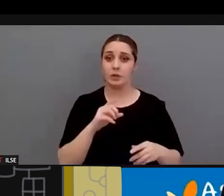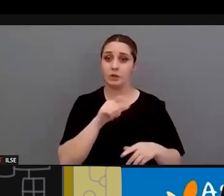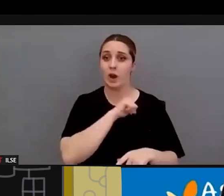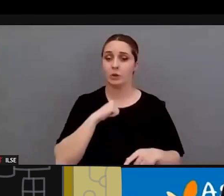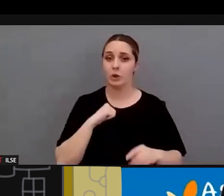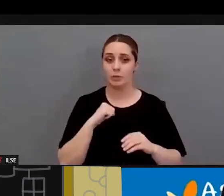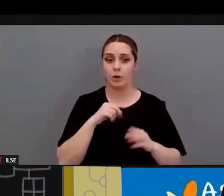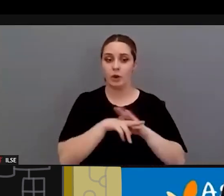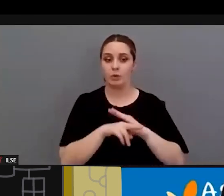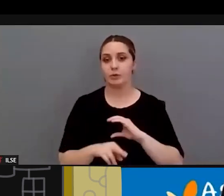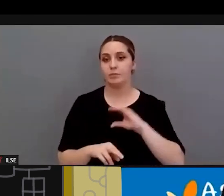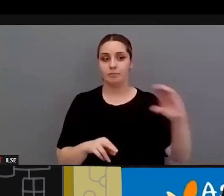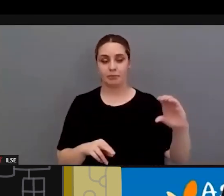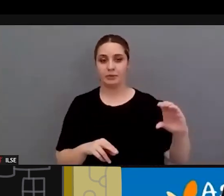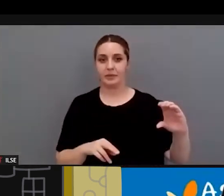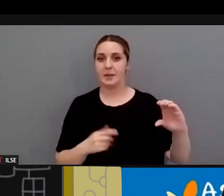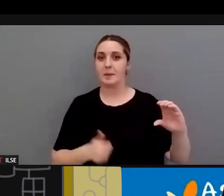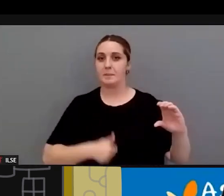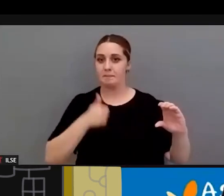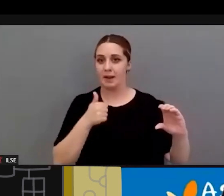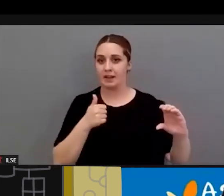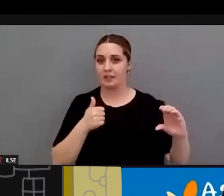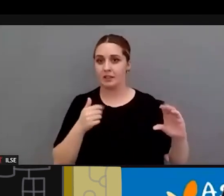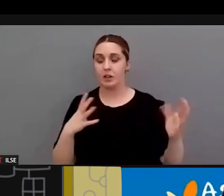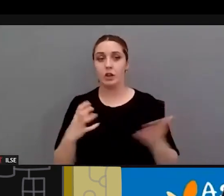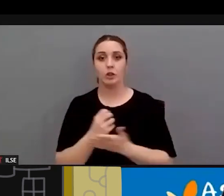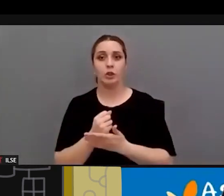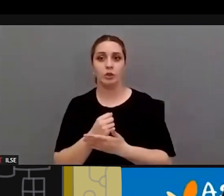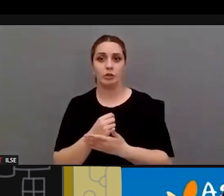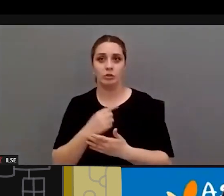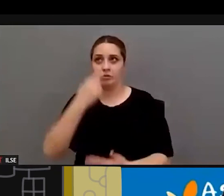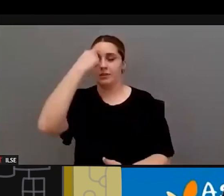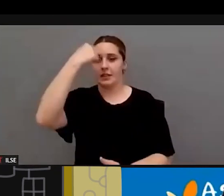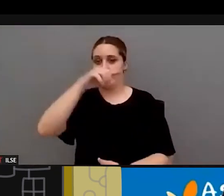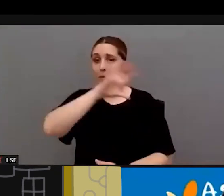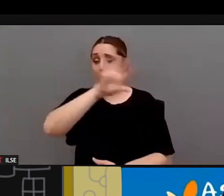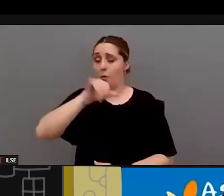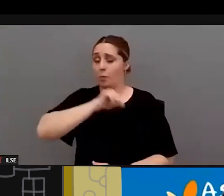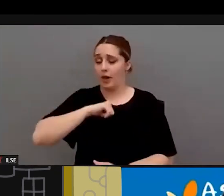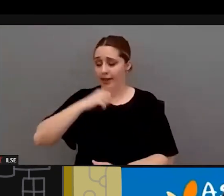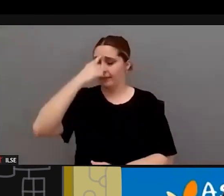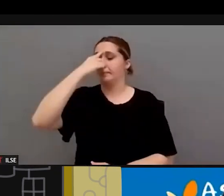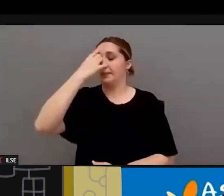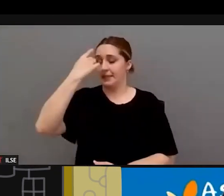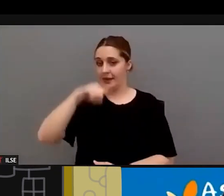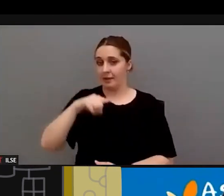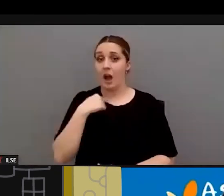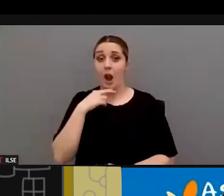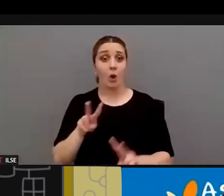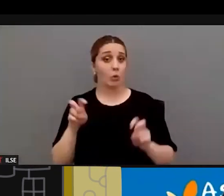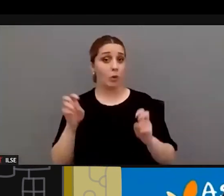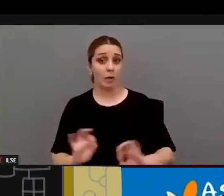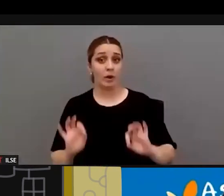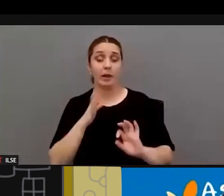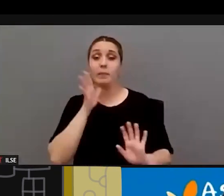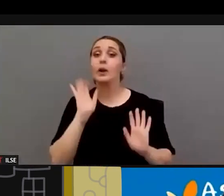recursos a estas políticas que en otras tenemos todos en mente comunidades y comunidades ¿verdad? por lo tanto no tenemos nada nuevo pero es verdad